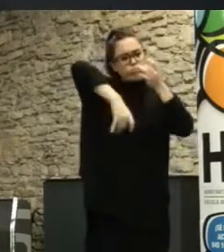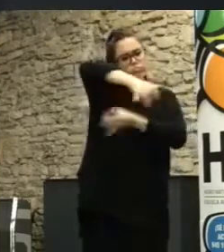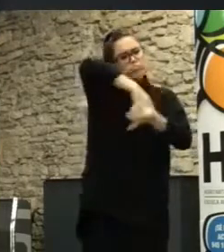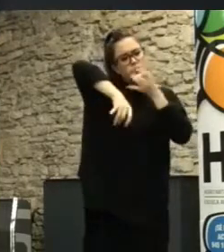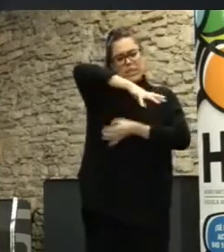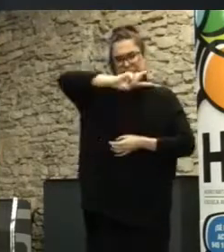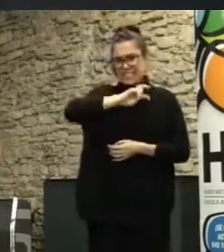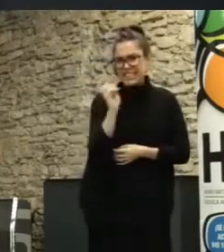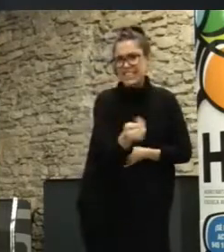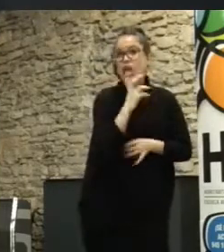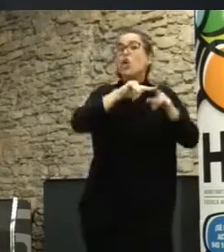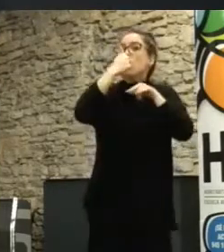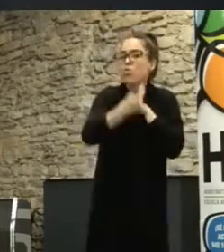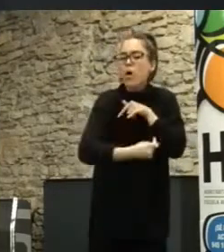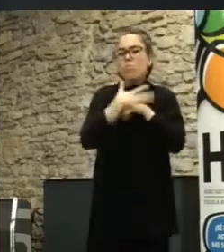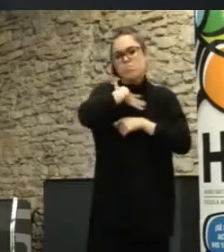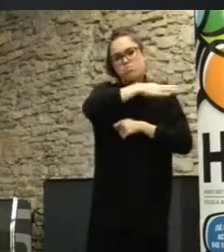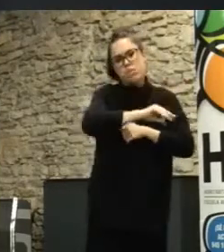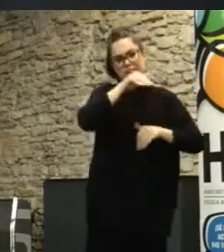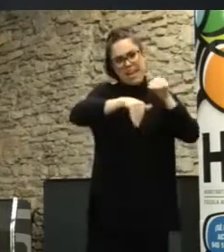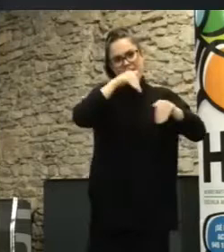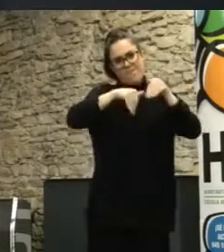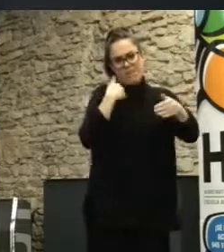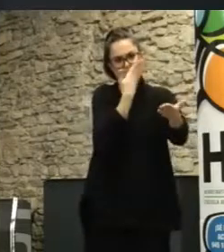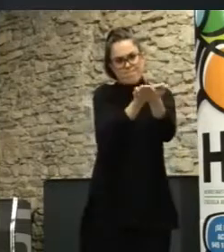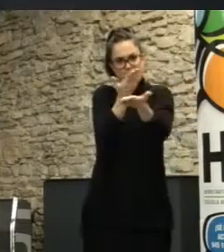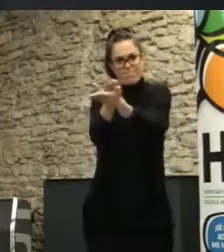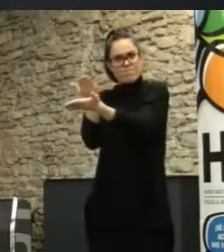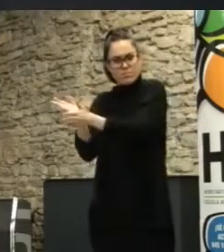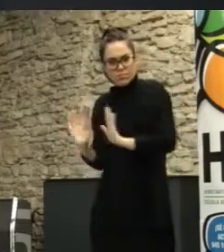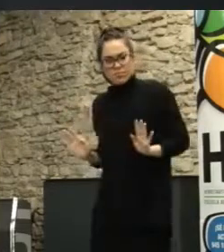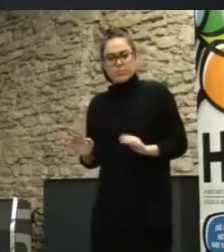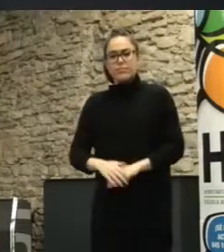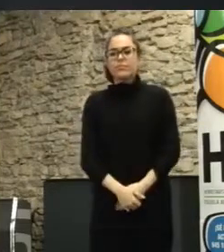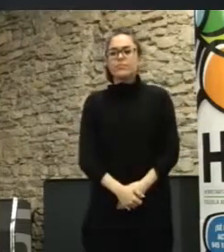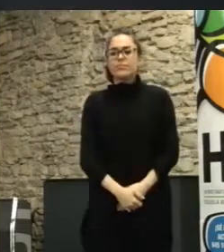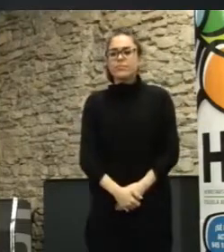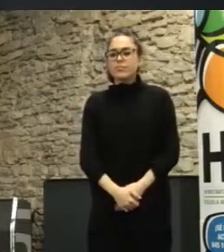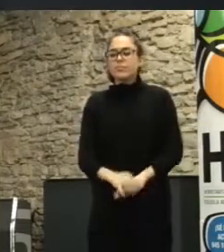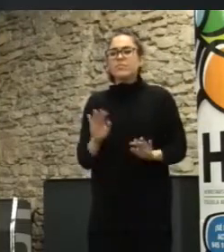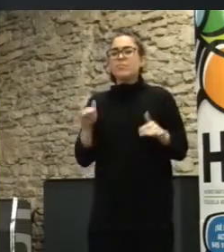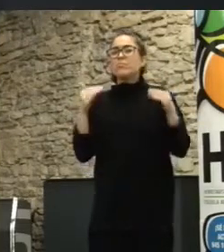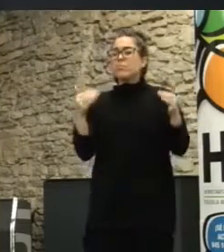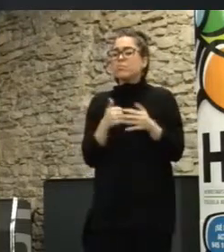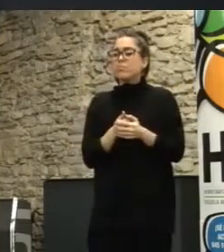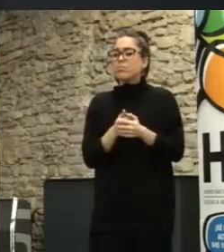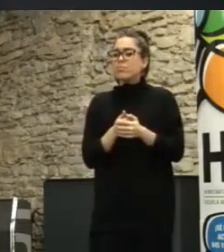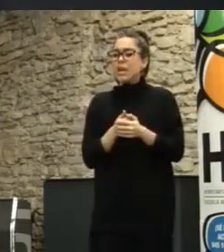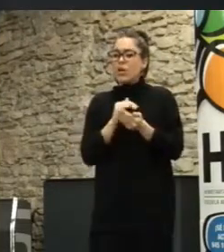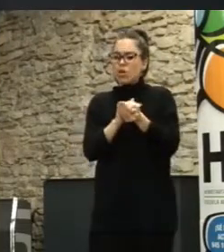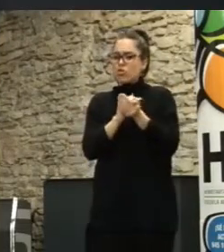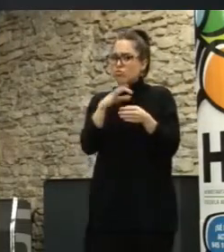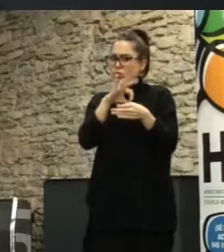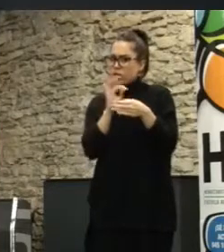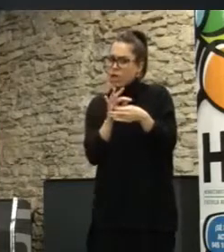etcétera, ¿no? Y luego, sí, un referéndum, pero entonces tienen mucho esta asociada a lo deliberativo, a lo por sorteo.